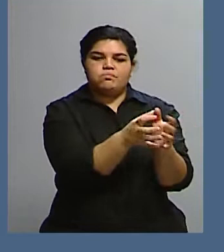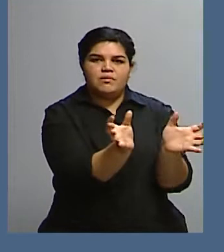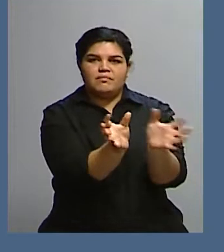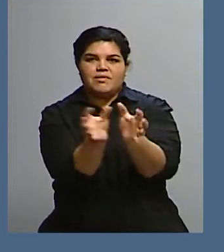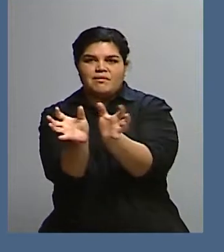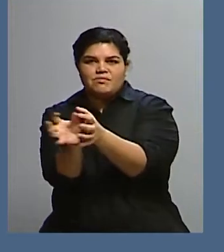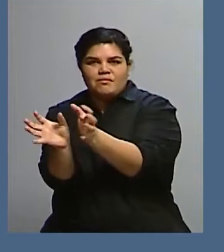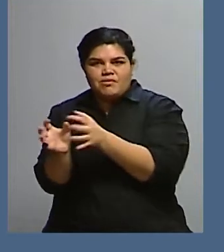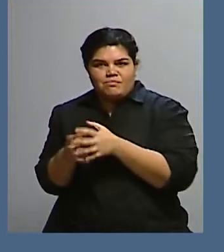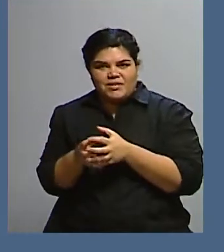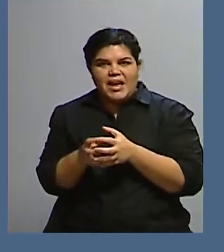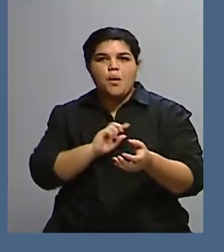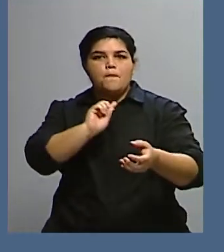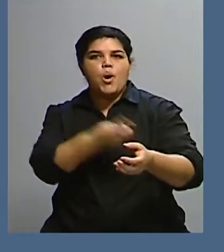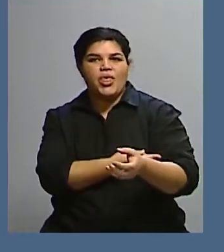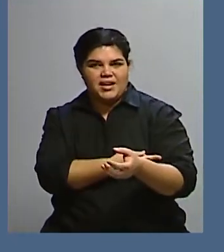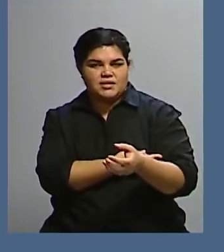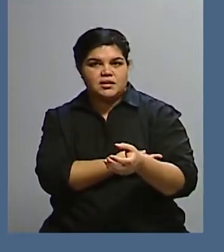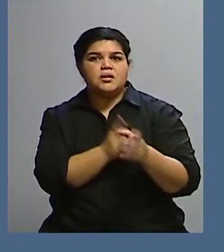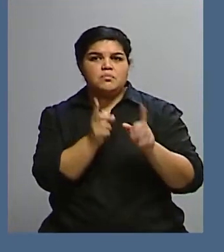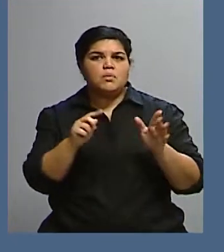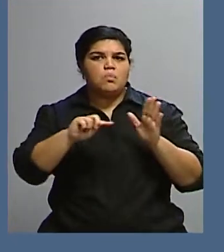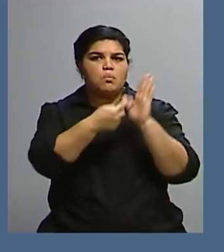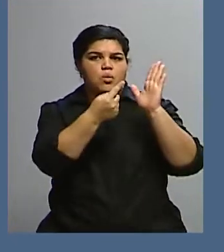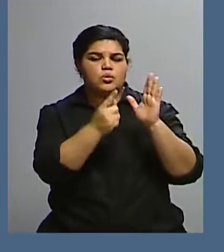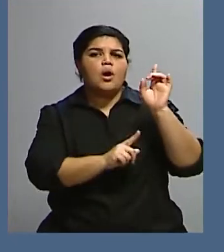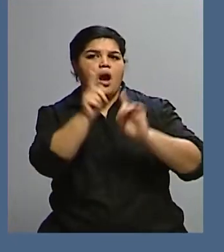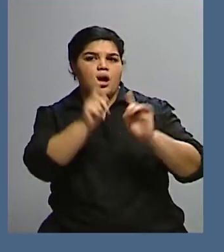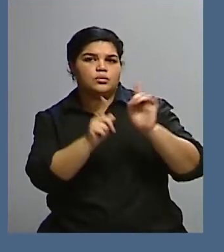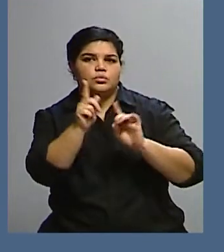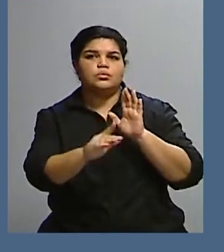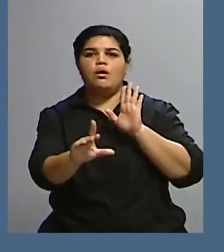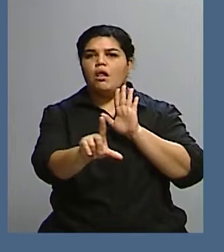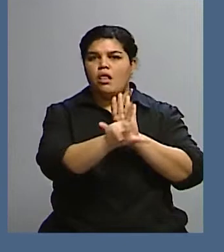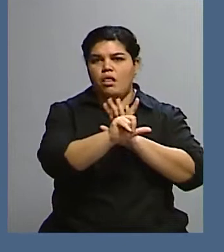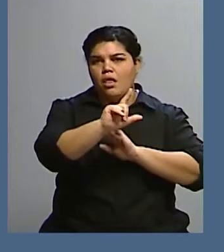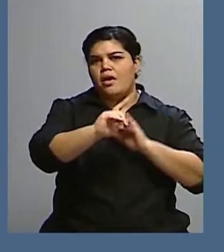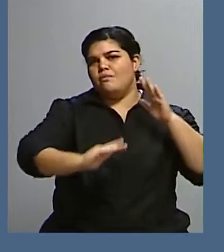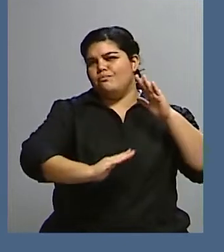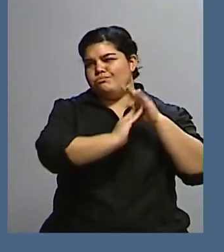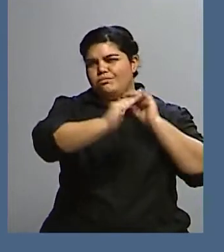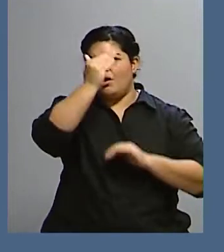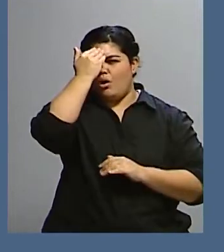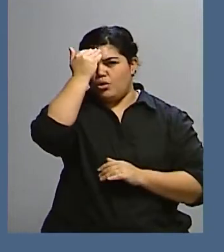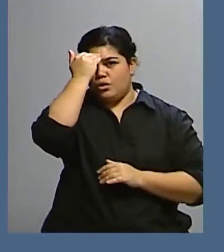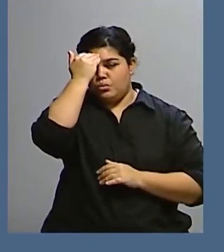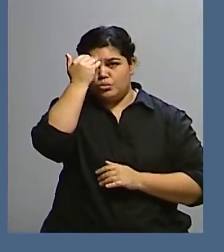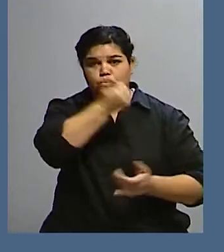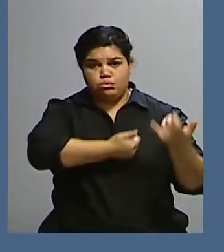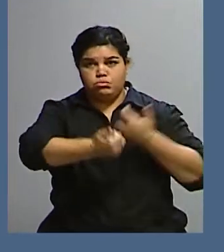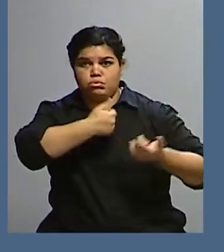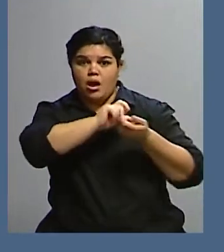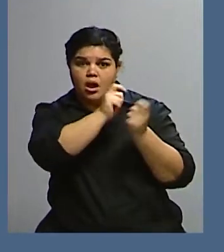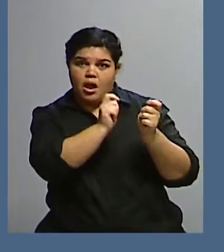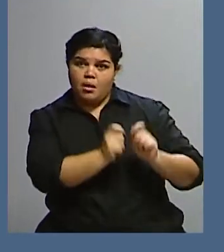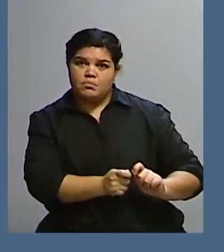alguno de los principales puntos en los cuales, tal como dicen muy bien ustedes, sí se trataría